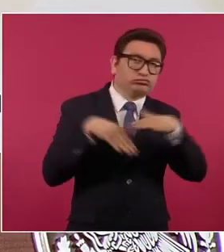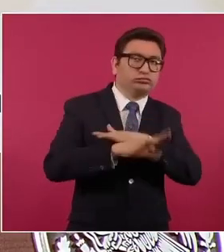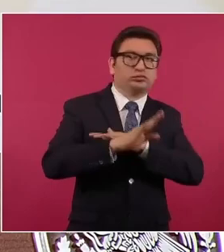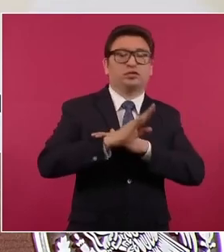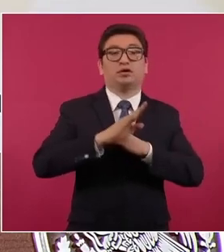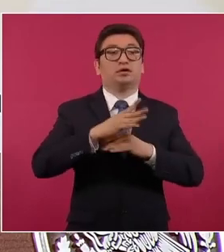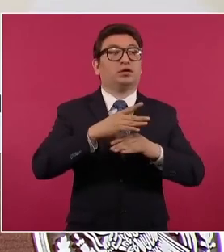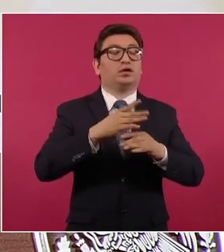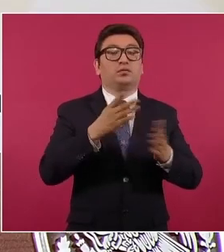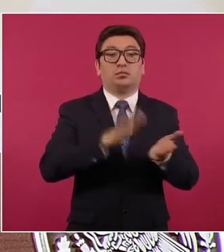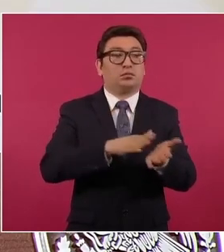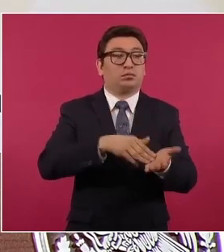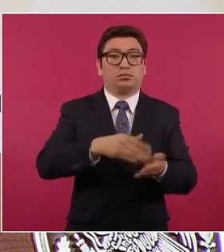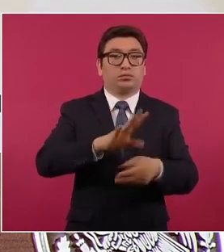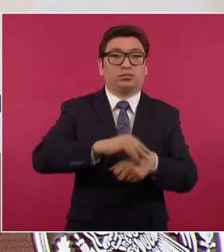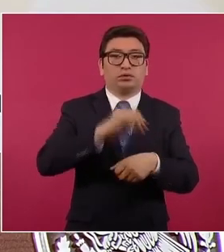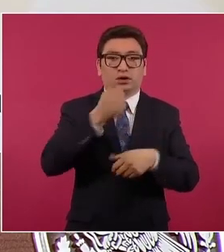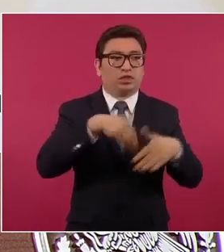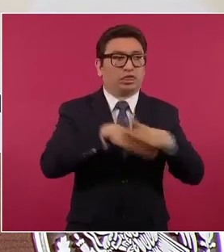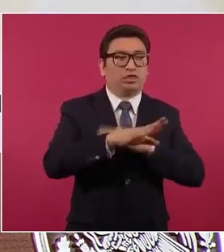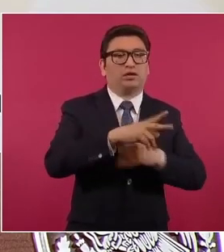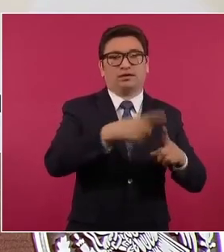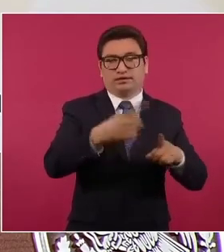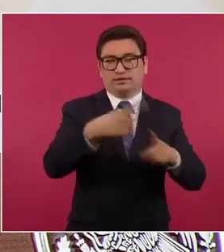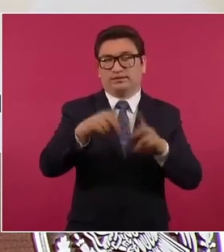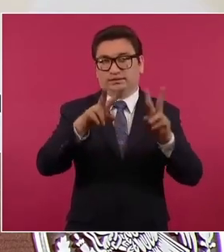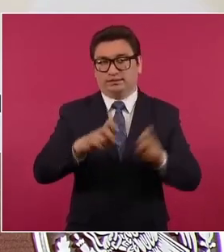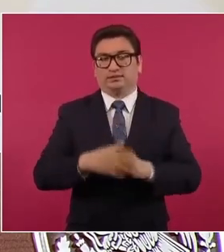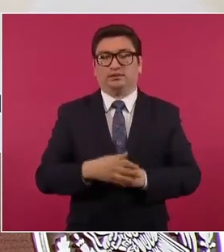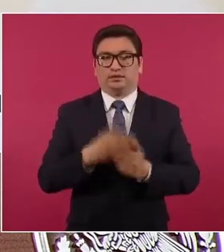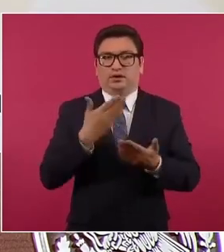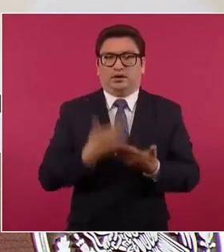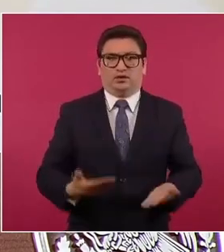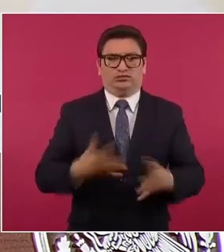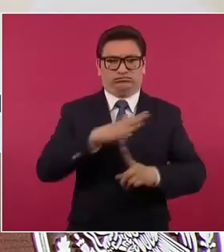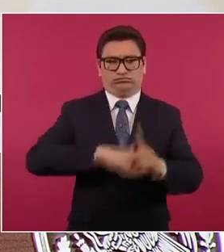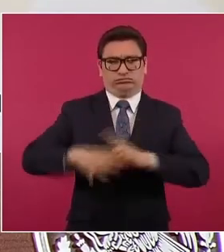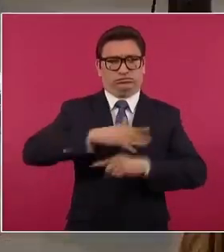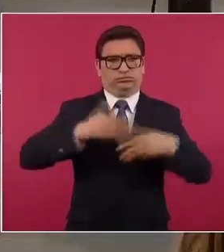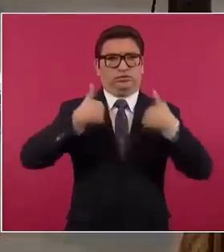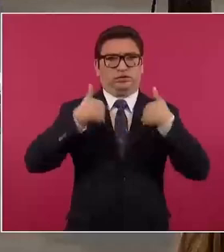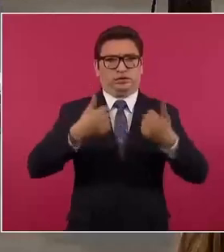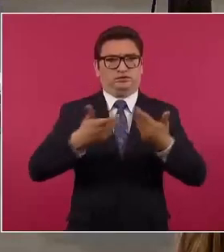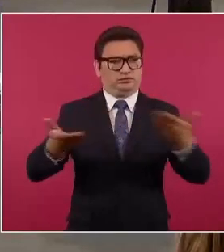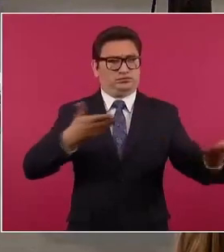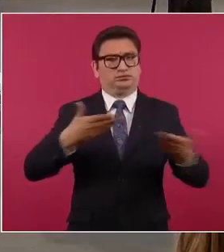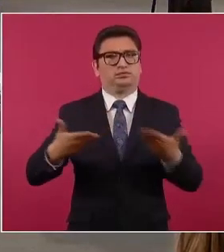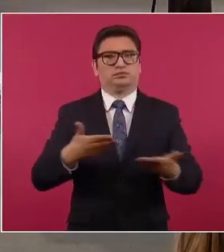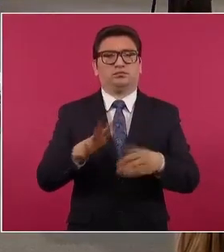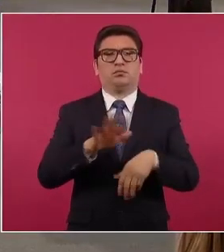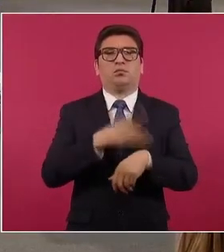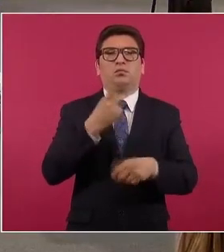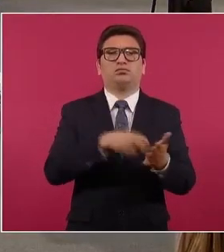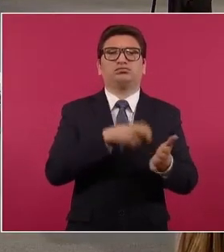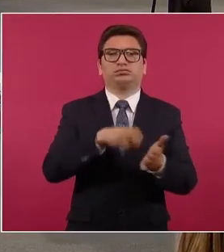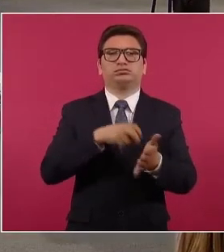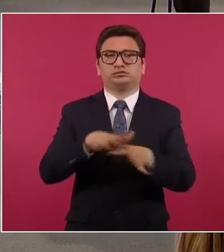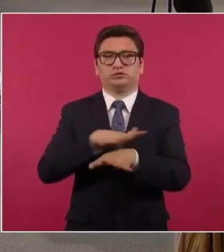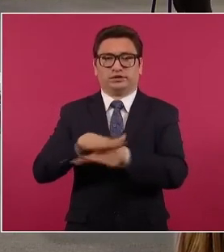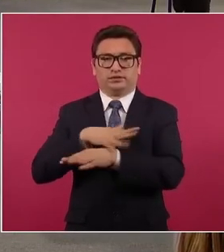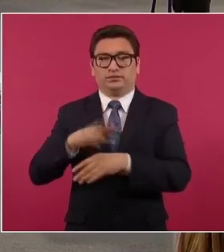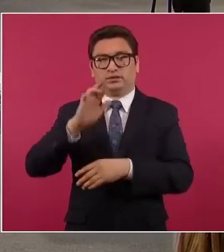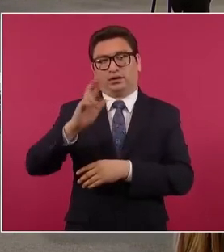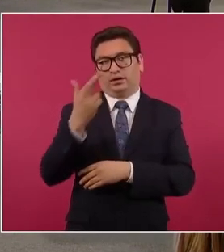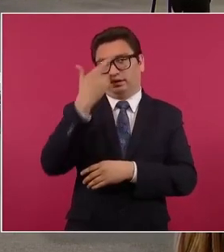sin orden judicial. No podemos, para entender el contexto en el que se da esta reforma, tendremos que recordar,